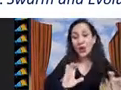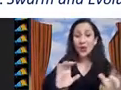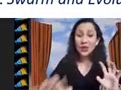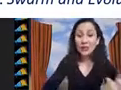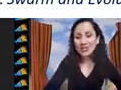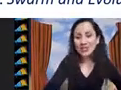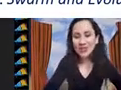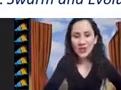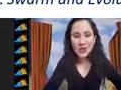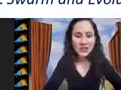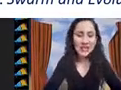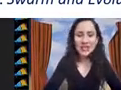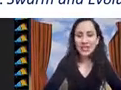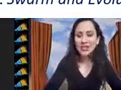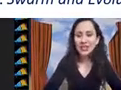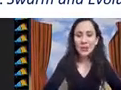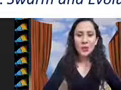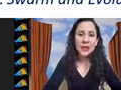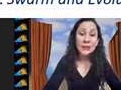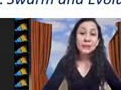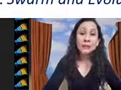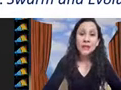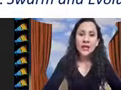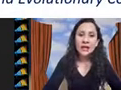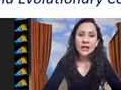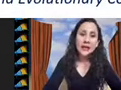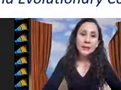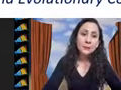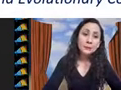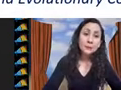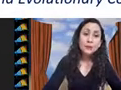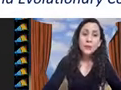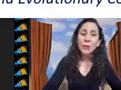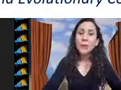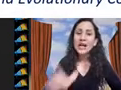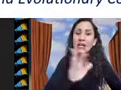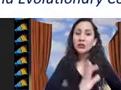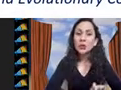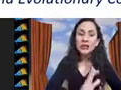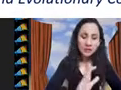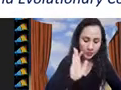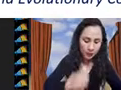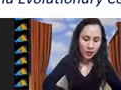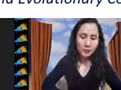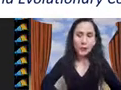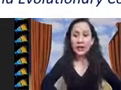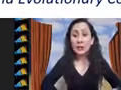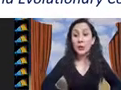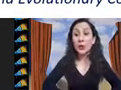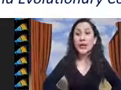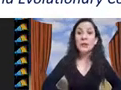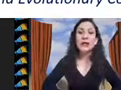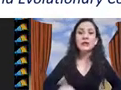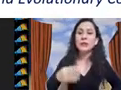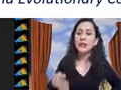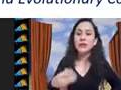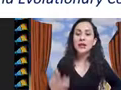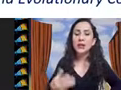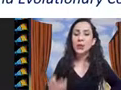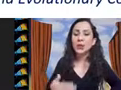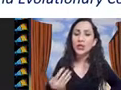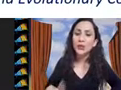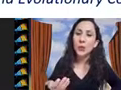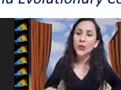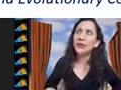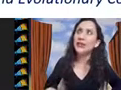lo difícil o lo interesante del problema para resolver este tipo de problemas si